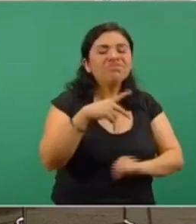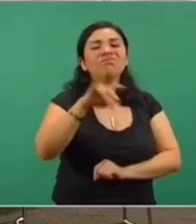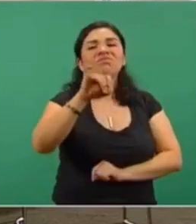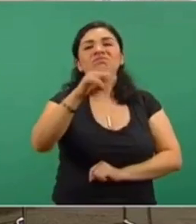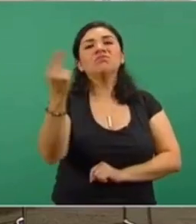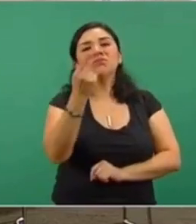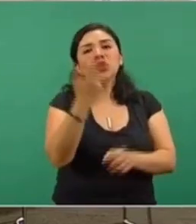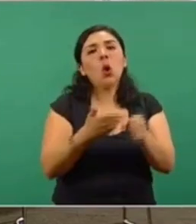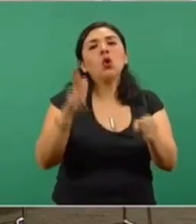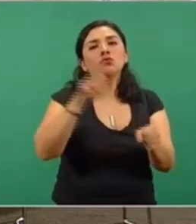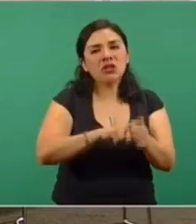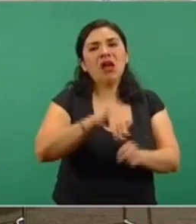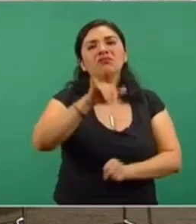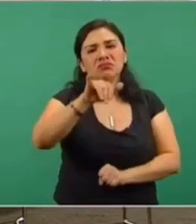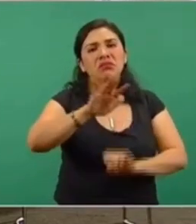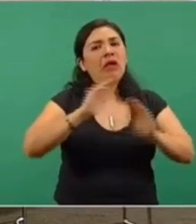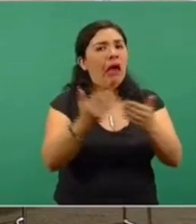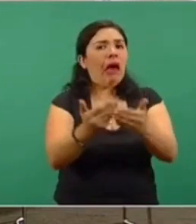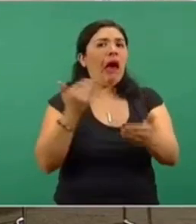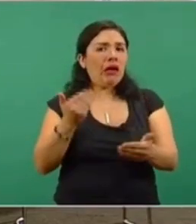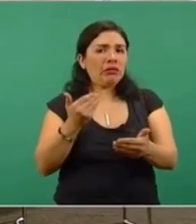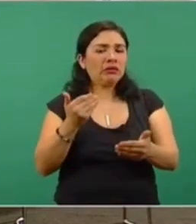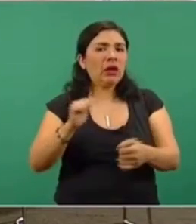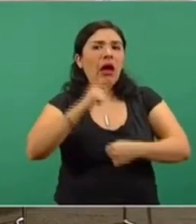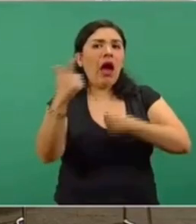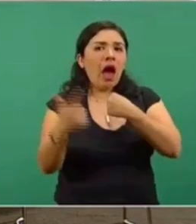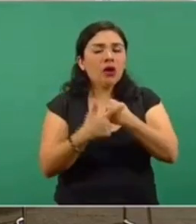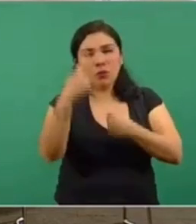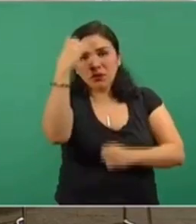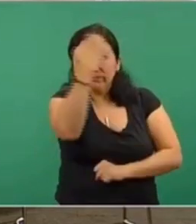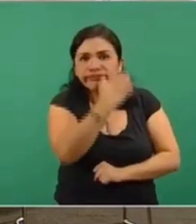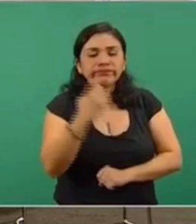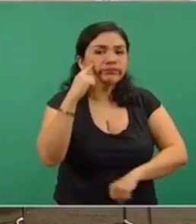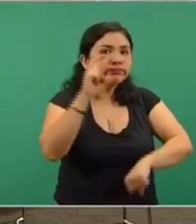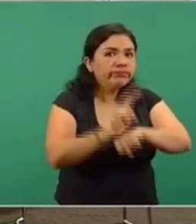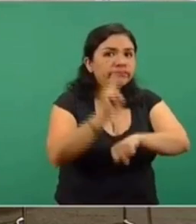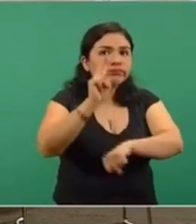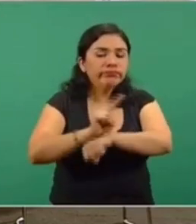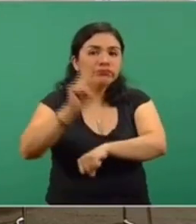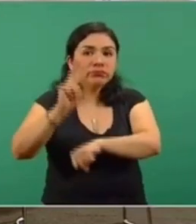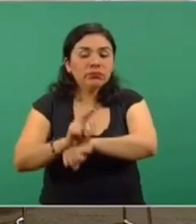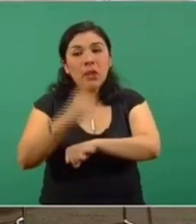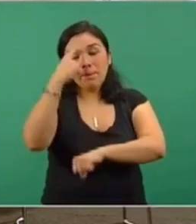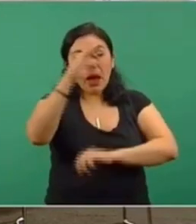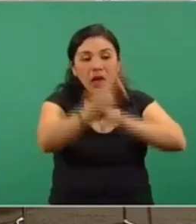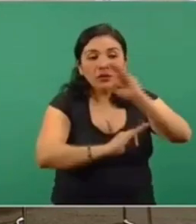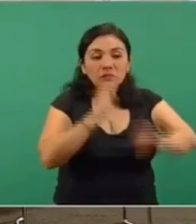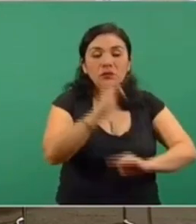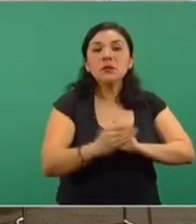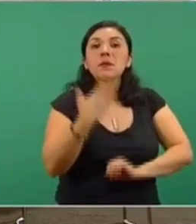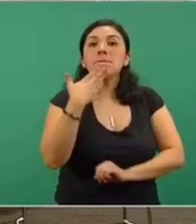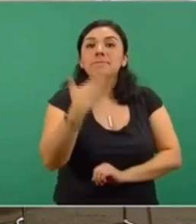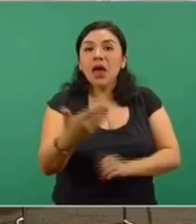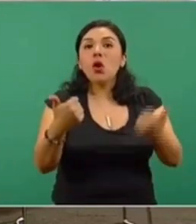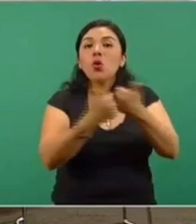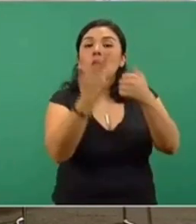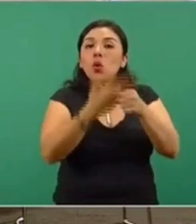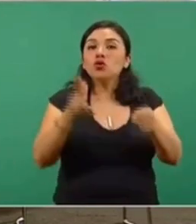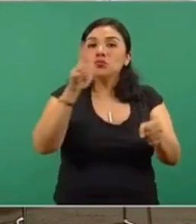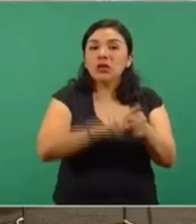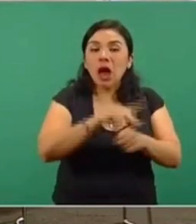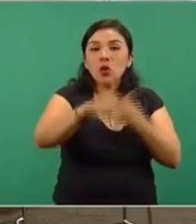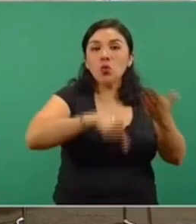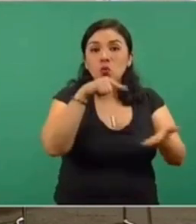una hospitalización anticipada con un monitoreo y con un tratamiento hospitalario.